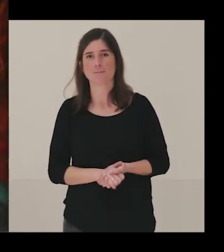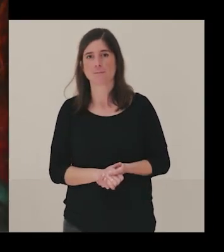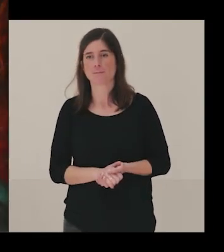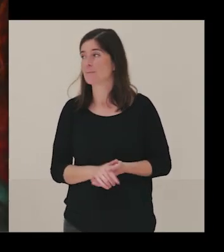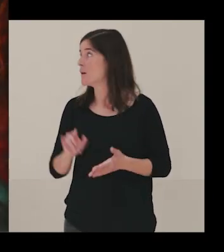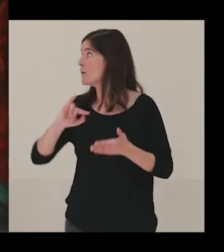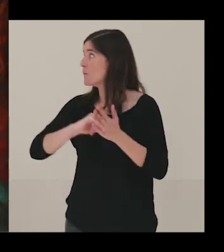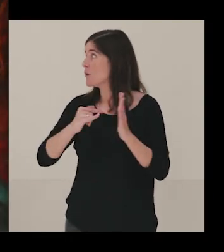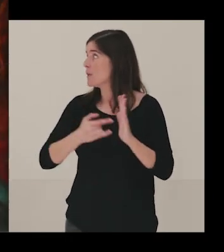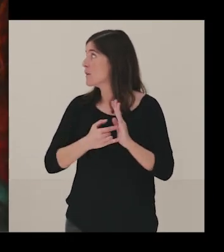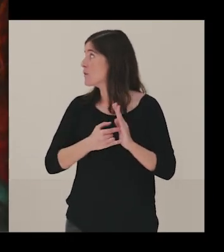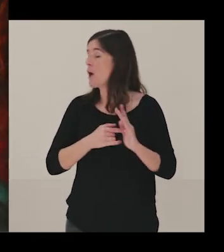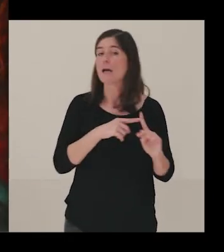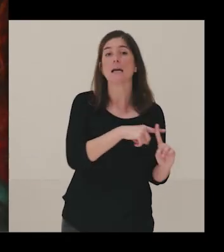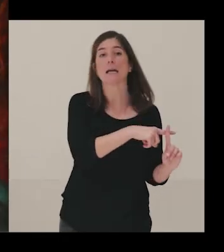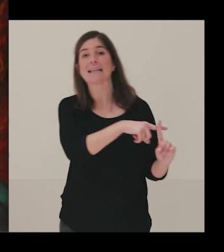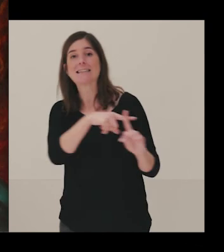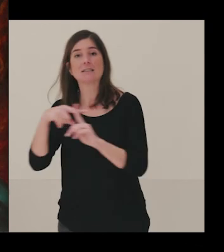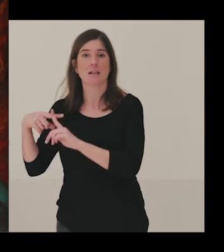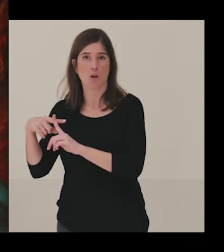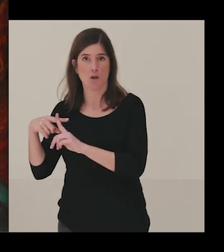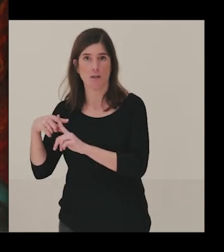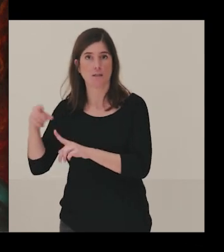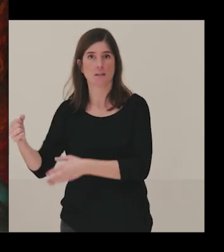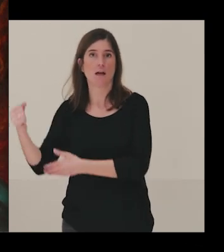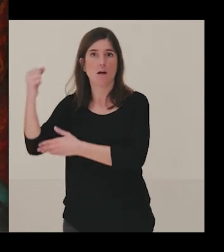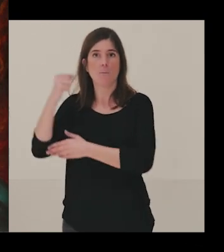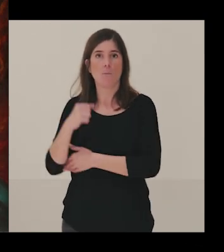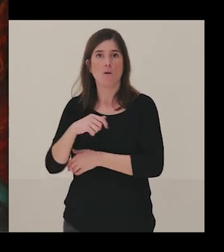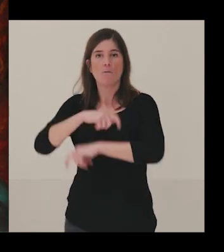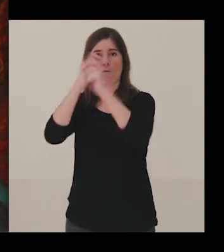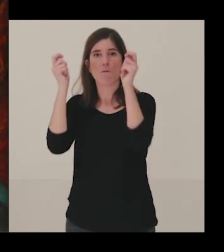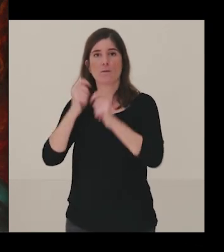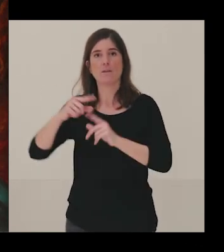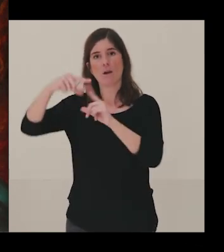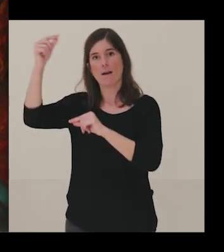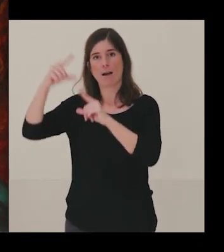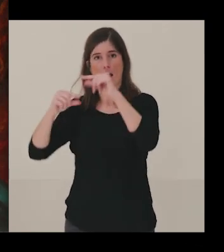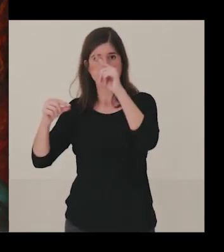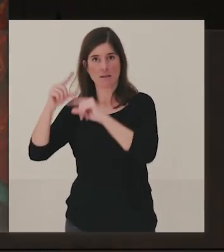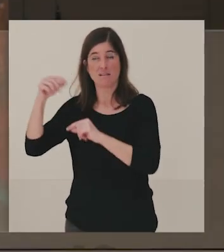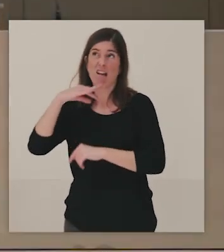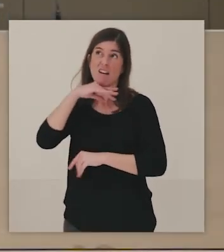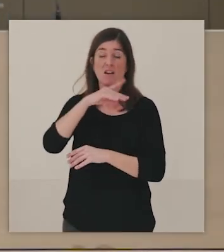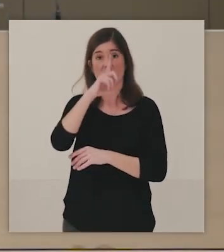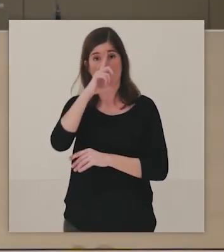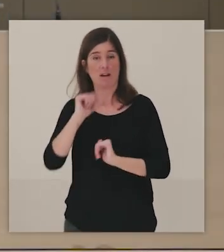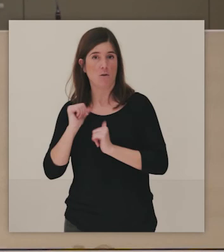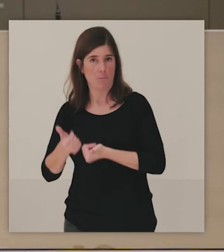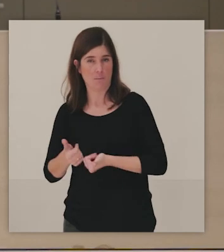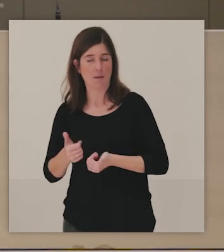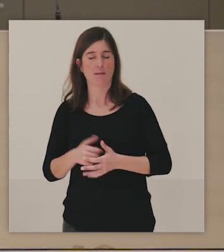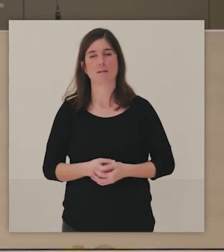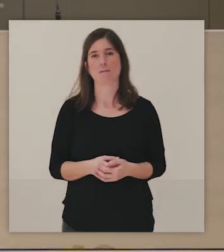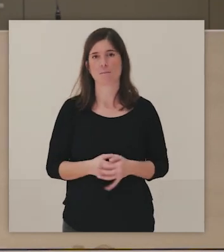Y intersecciones también, en este caso, con el apoyo de Fundación La Caixa, que empezaremos probablemente en enero